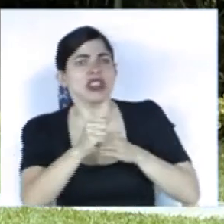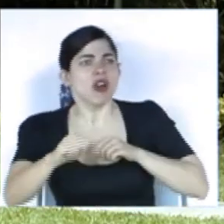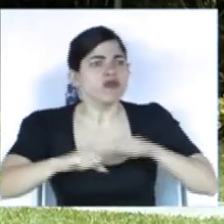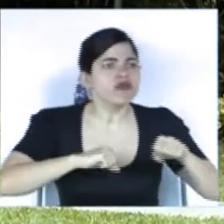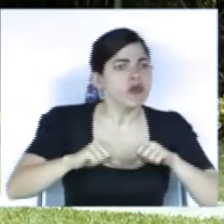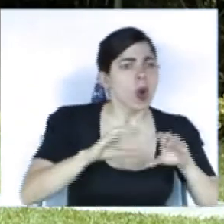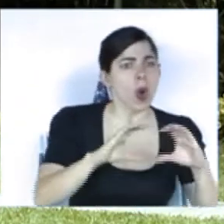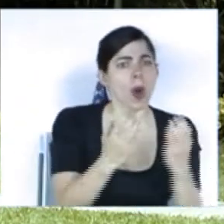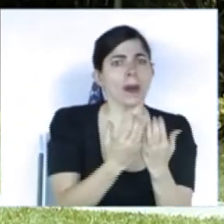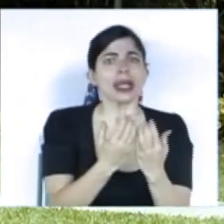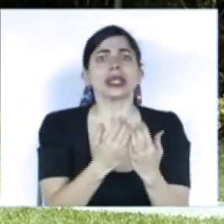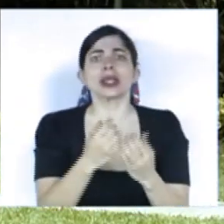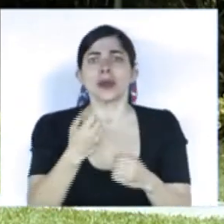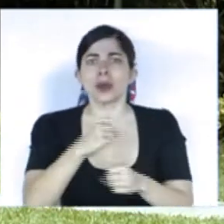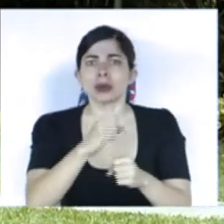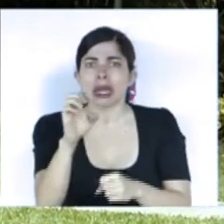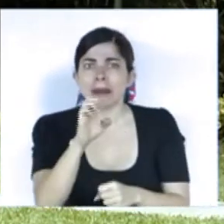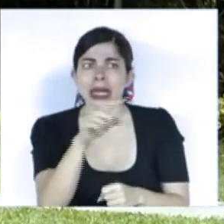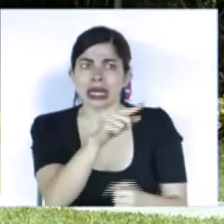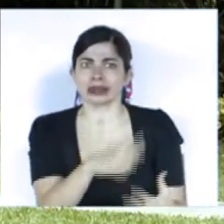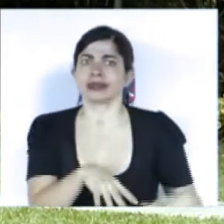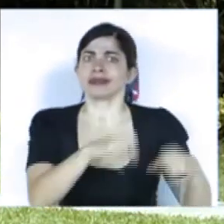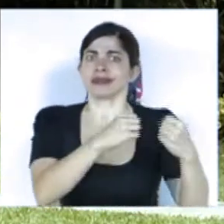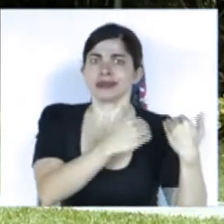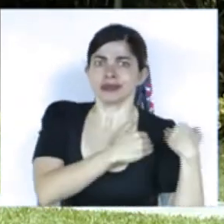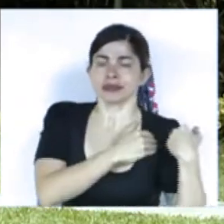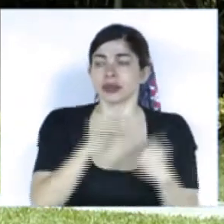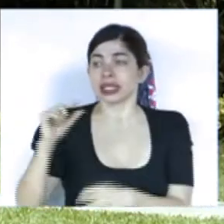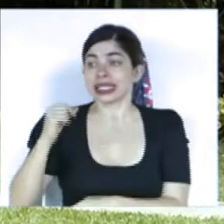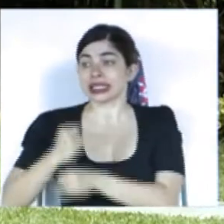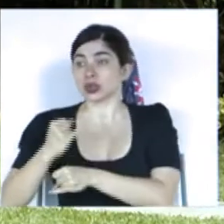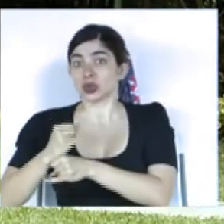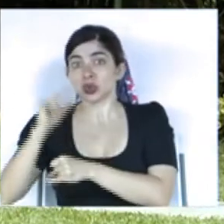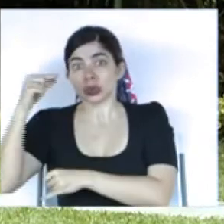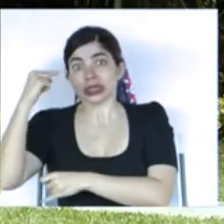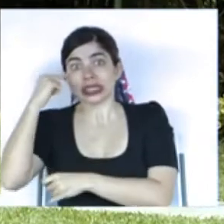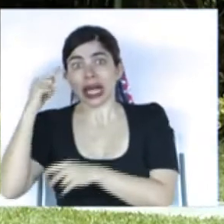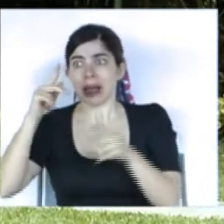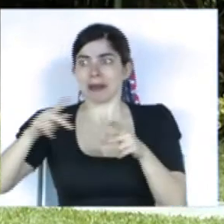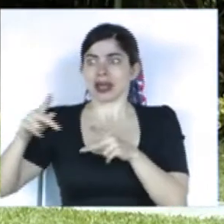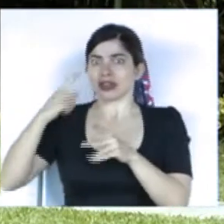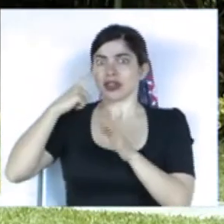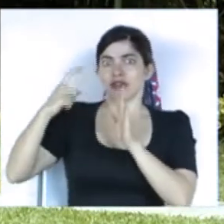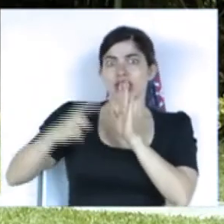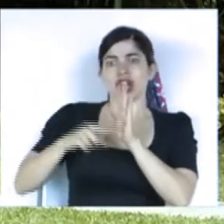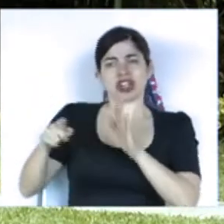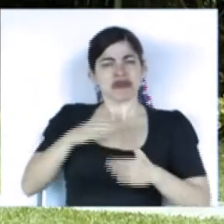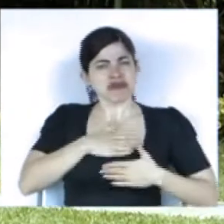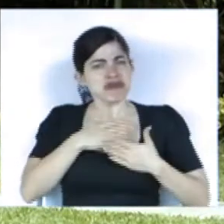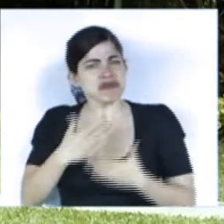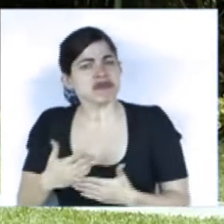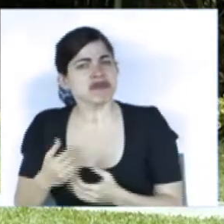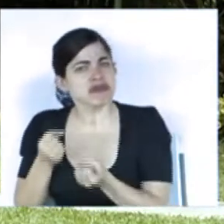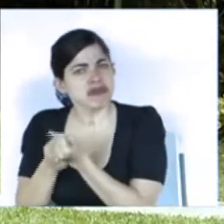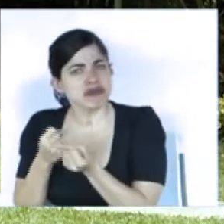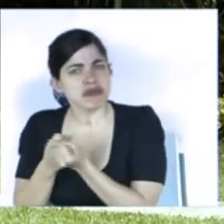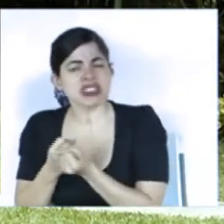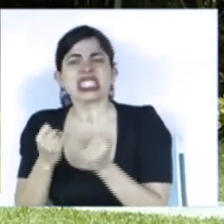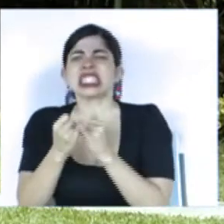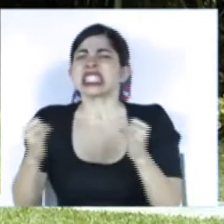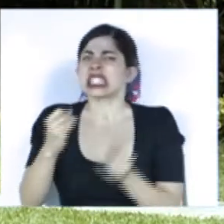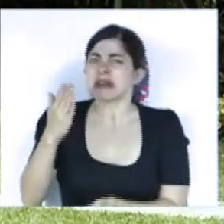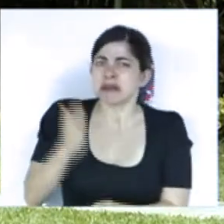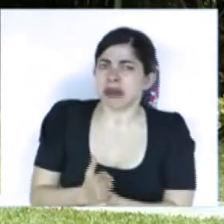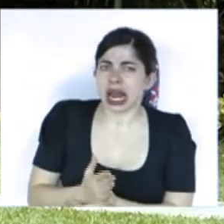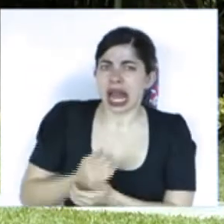municipales de emergencia. Hemos visto a las instituciones del Estado y personas destacadas dando lo mejor de sí sin tregua